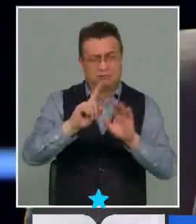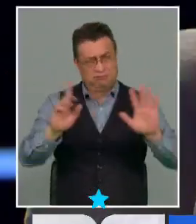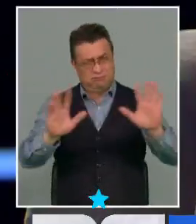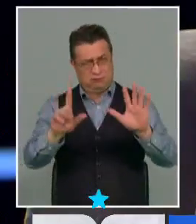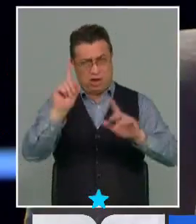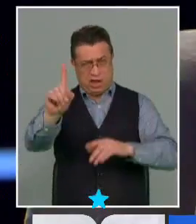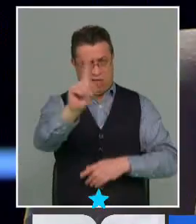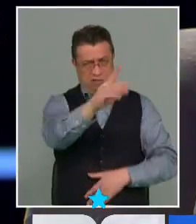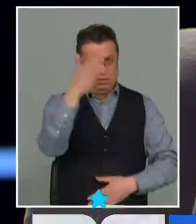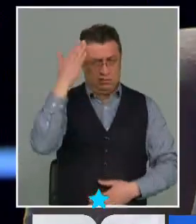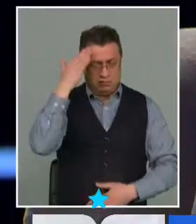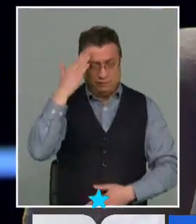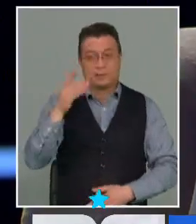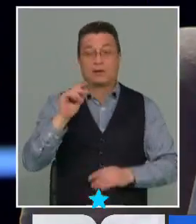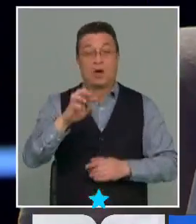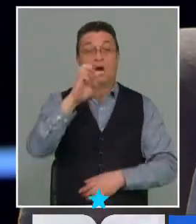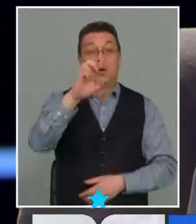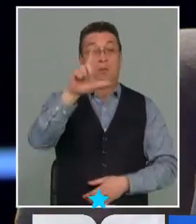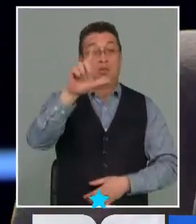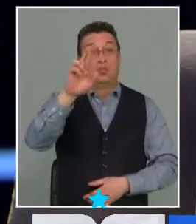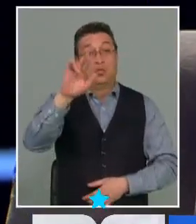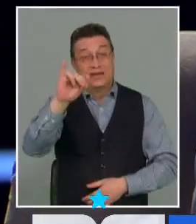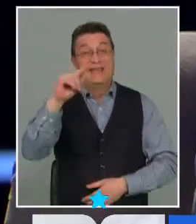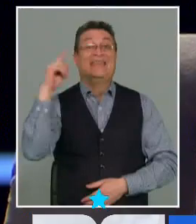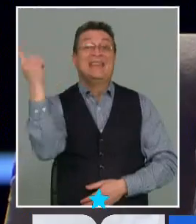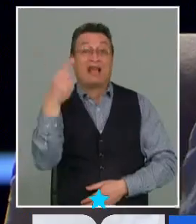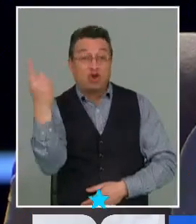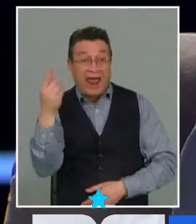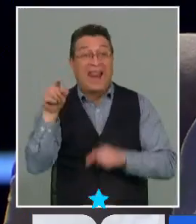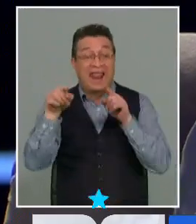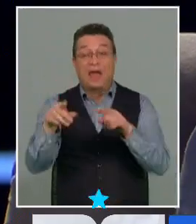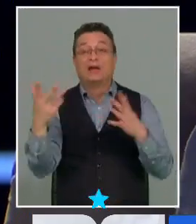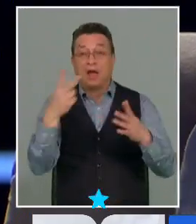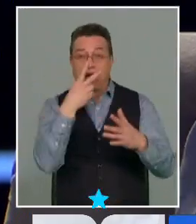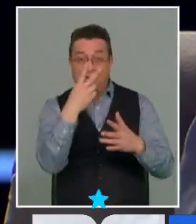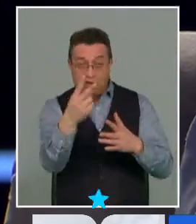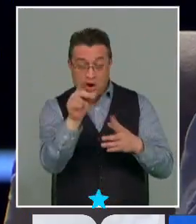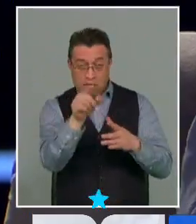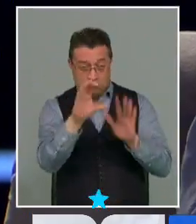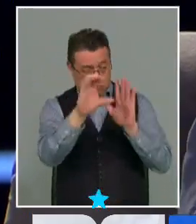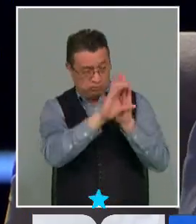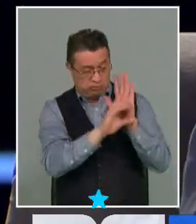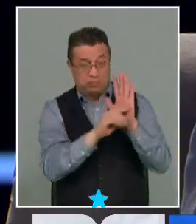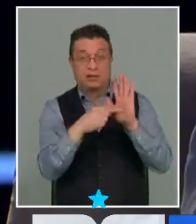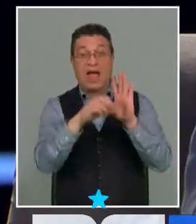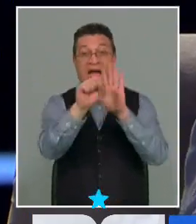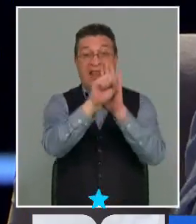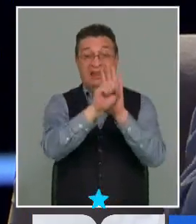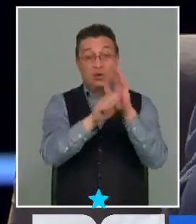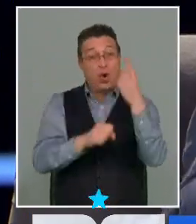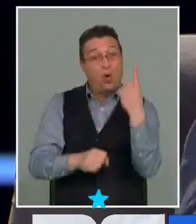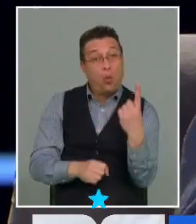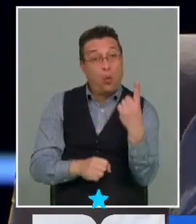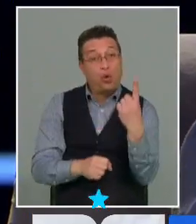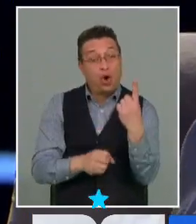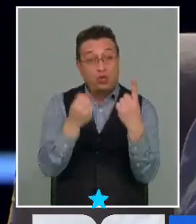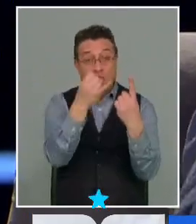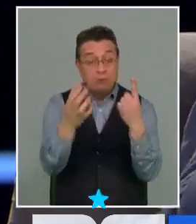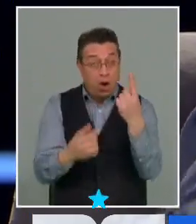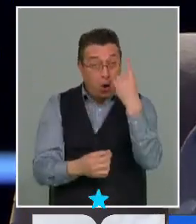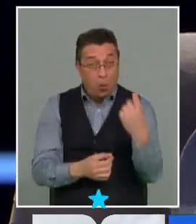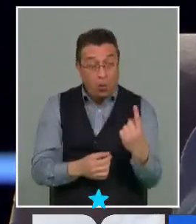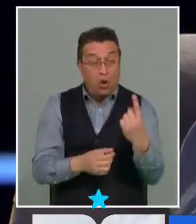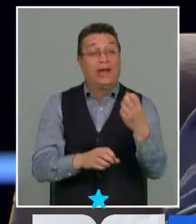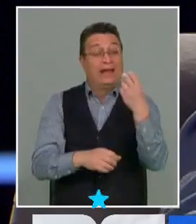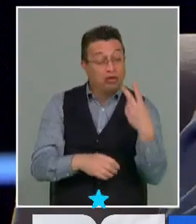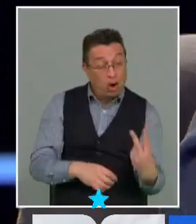Dicho eso, la plurinacionalidad, si uno mira el texto constitucional en el artículo 1, en el numeral 1 y